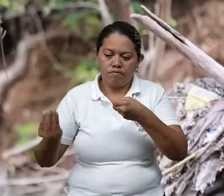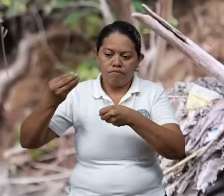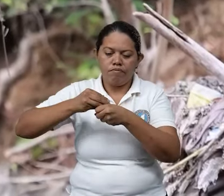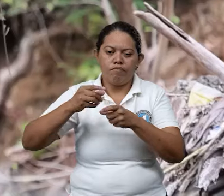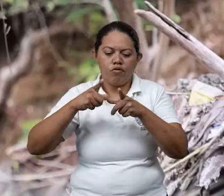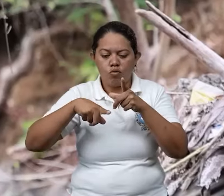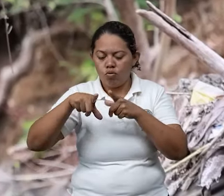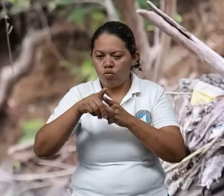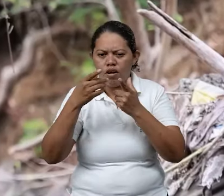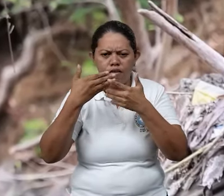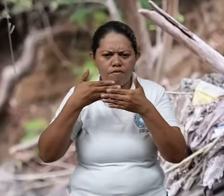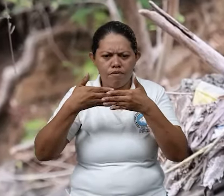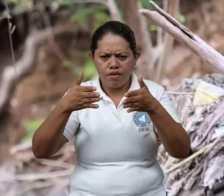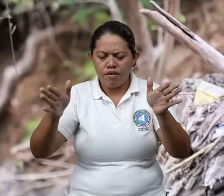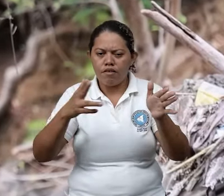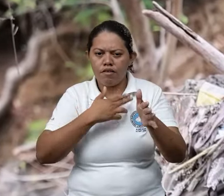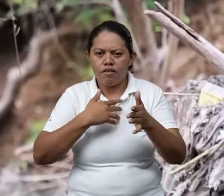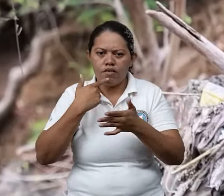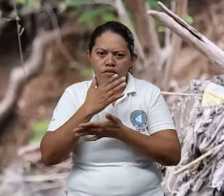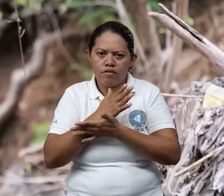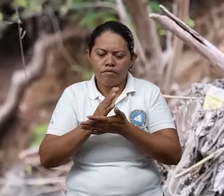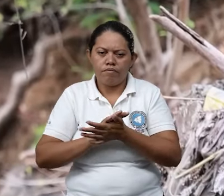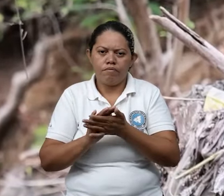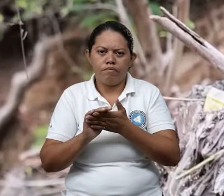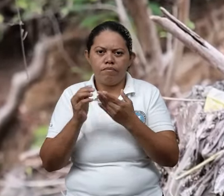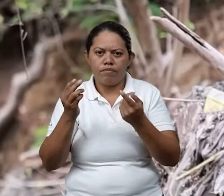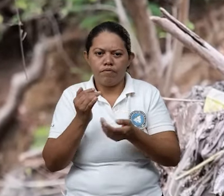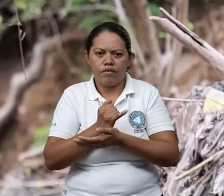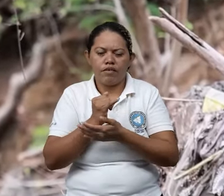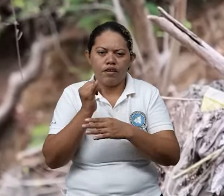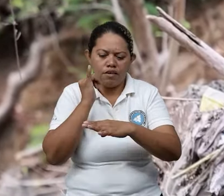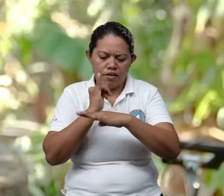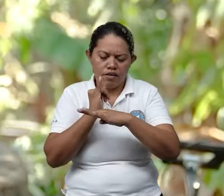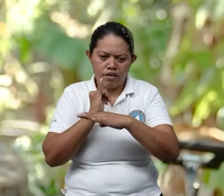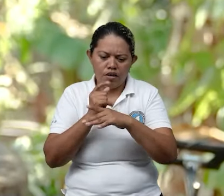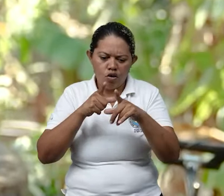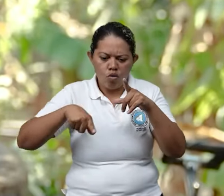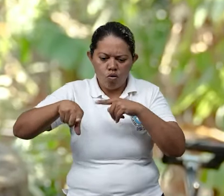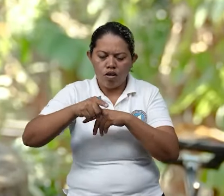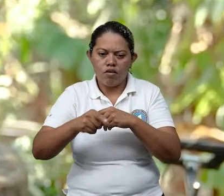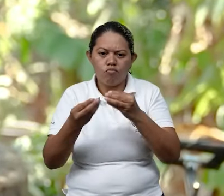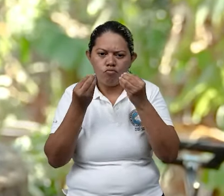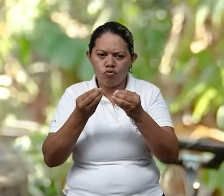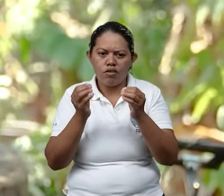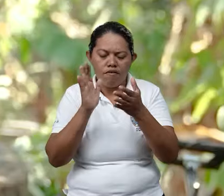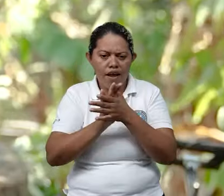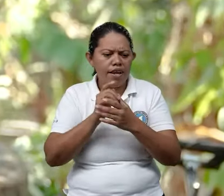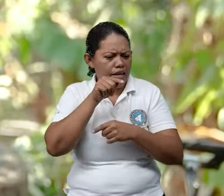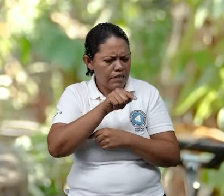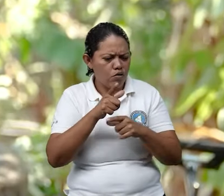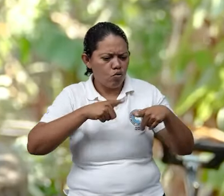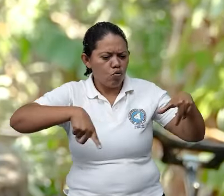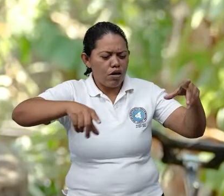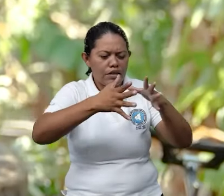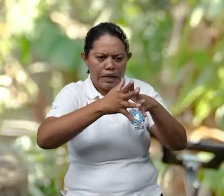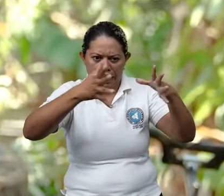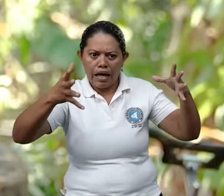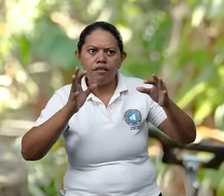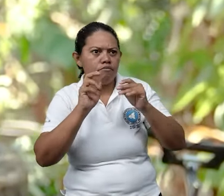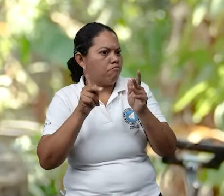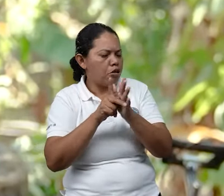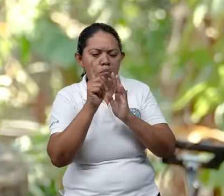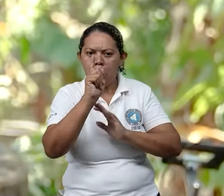un campo bastante abierto, como es el campo de la iglesia evangélica, donde podemos albergar familias, donde no